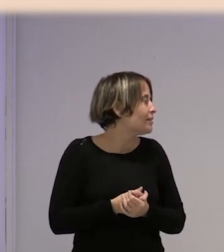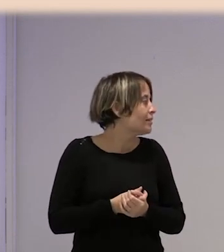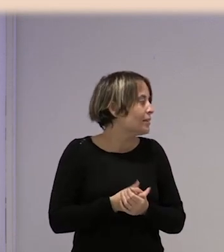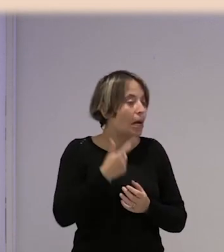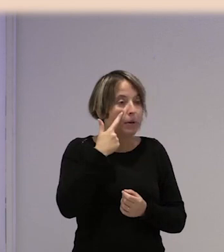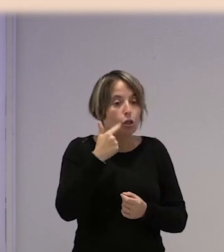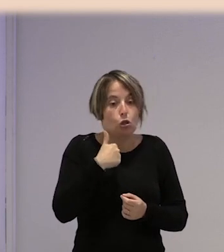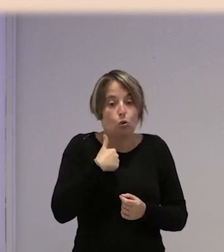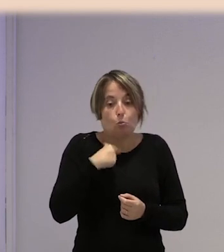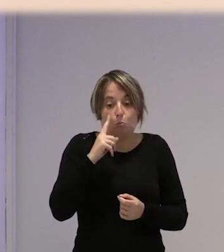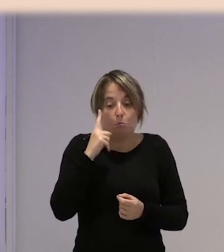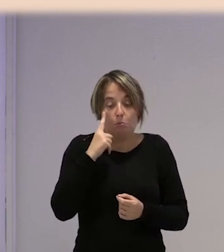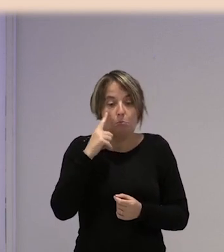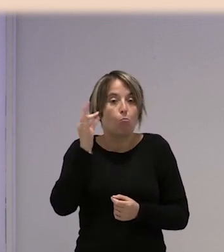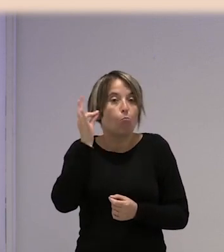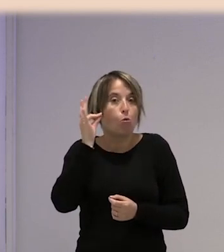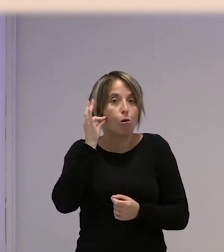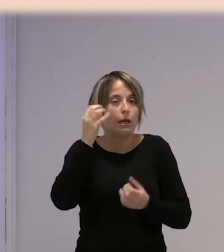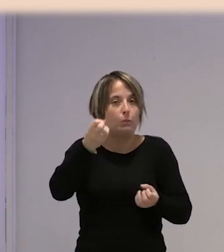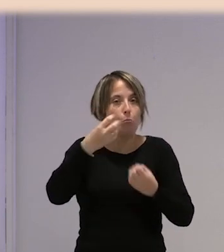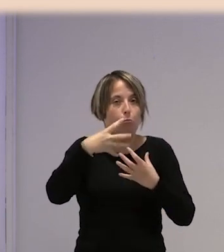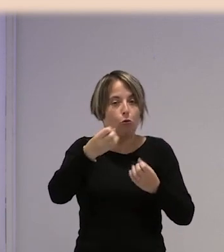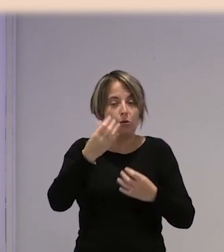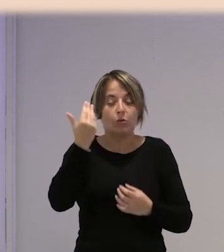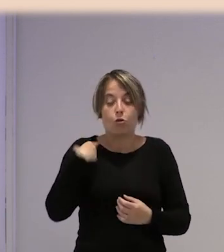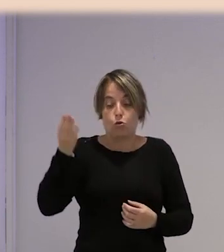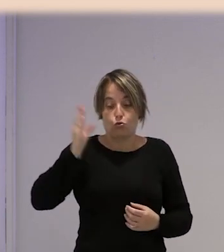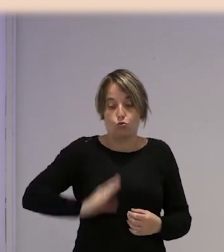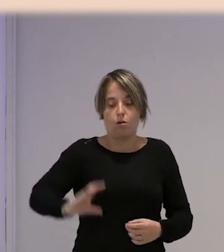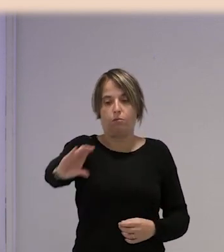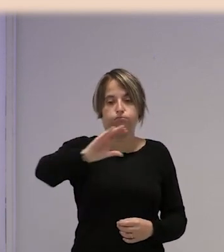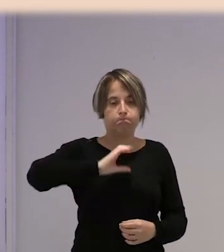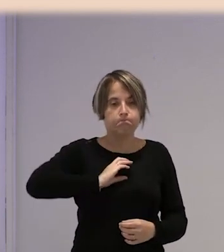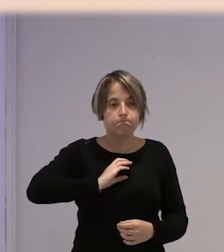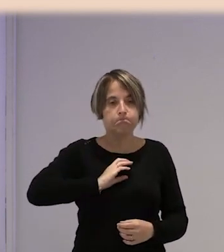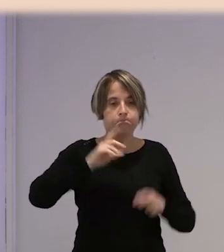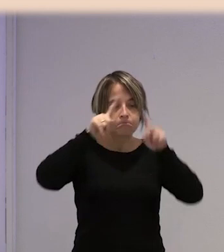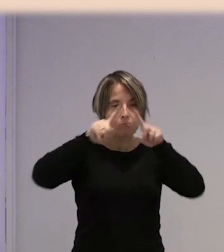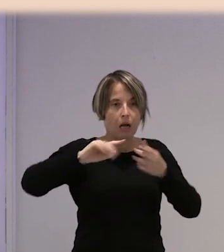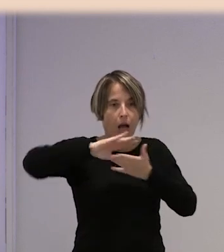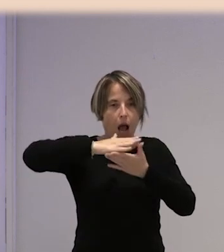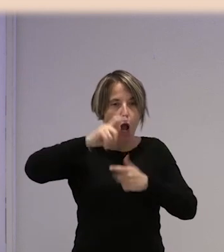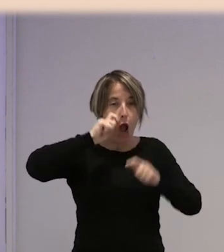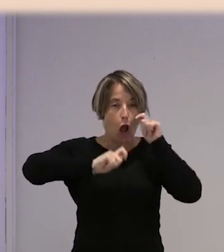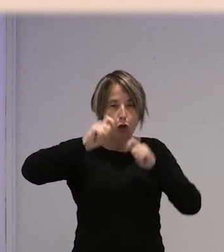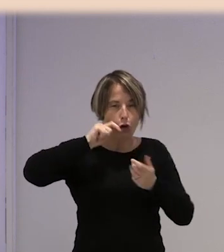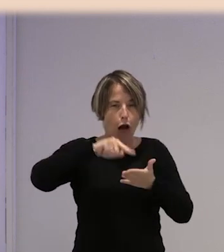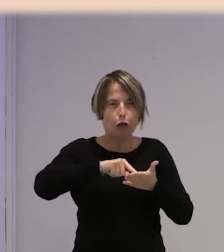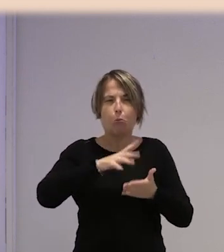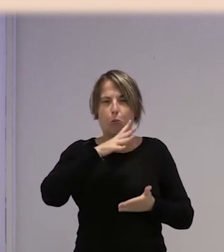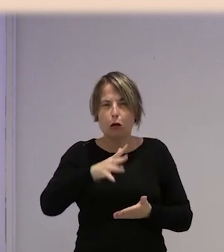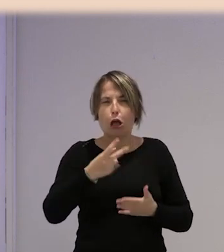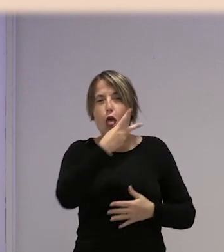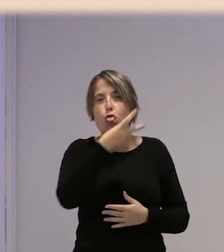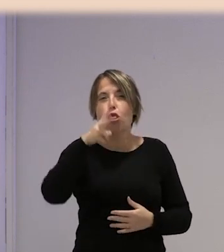Bueno, yo me he enterado porque las mujeres empezaron a venir, una vez que cobraron el primer mes, a traerme las cartillas llorando que esto no puede ser, que